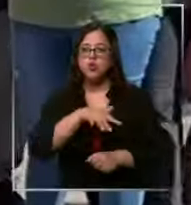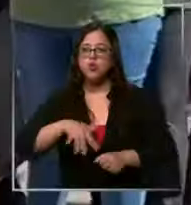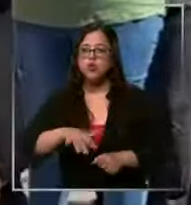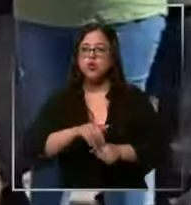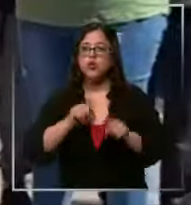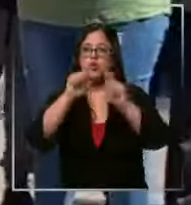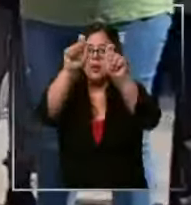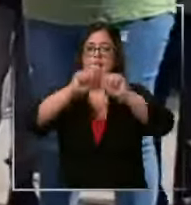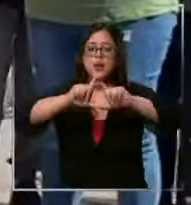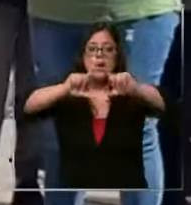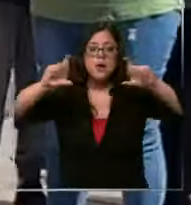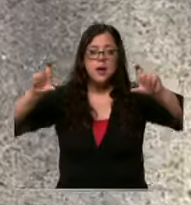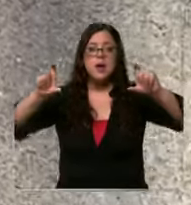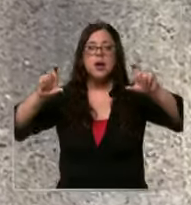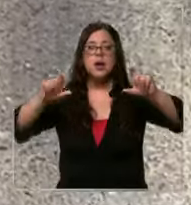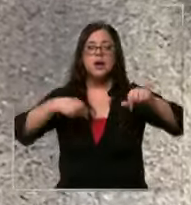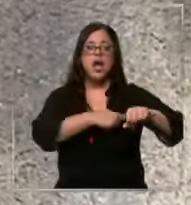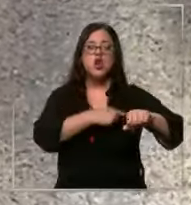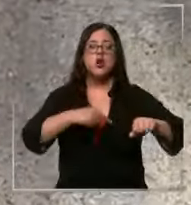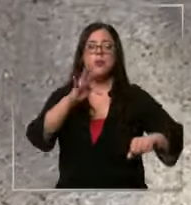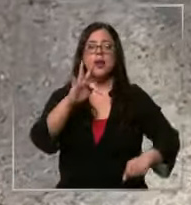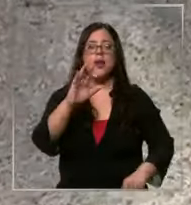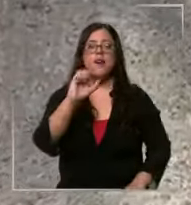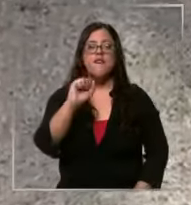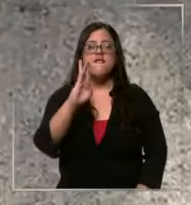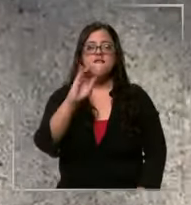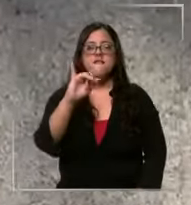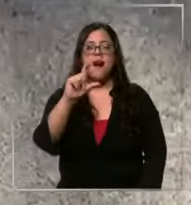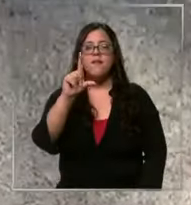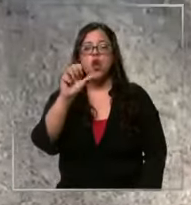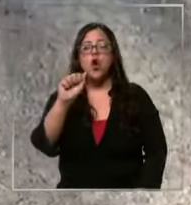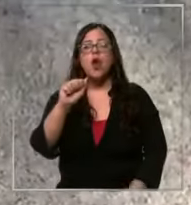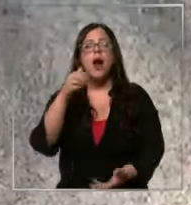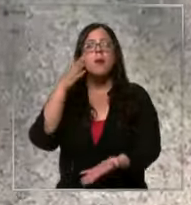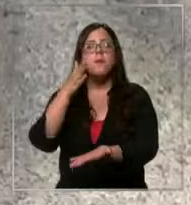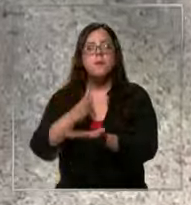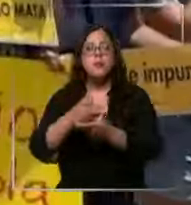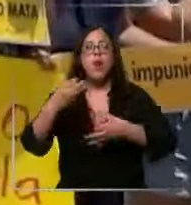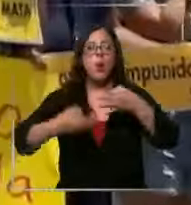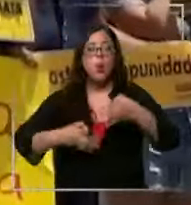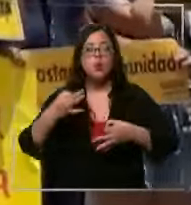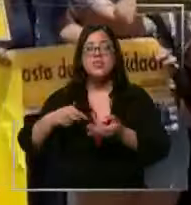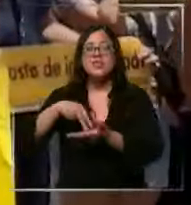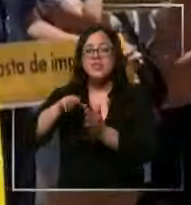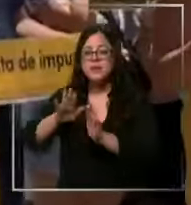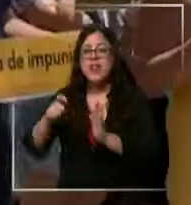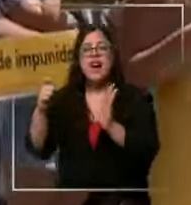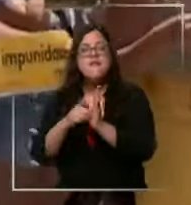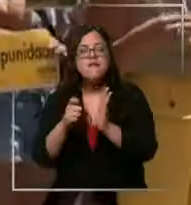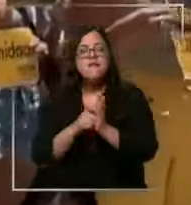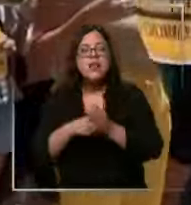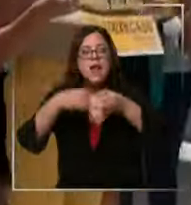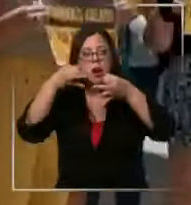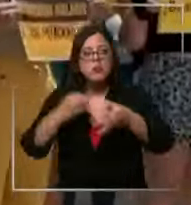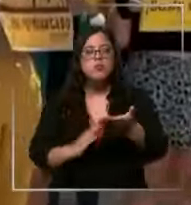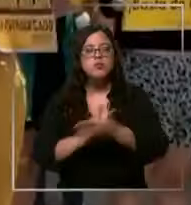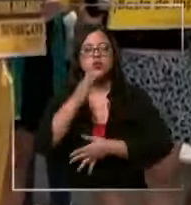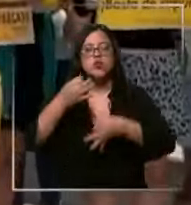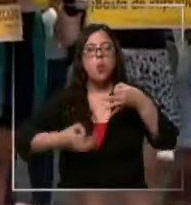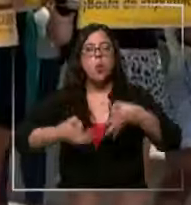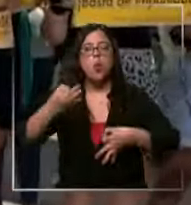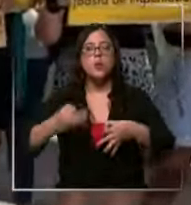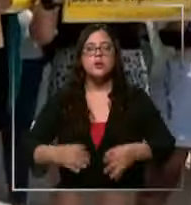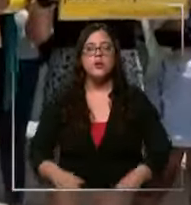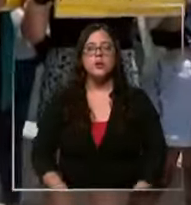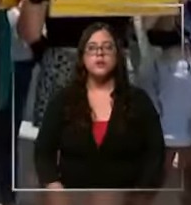los carteles aún llevan el nombre de Fabiola para exigir justicia, mientras esperan una fecha concreta para el inicio del juicio.